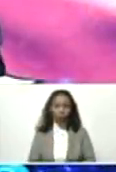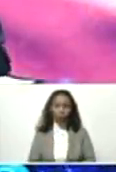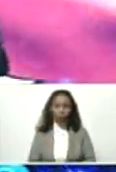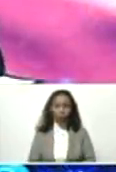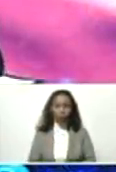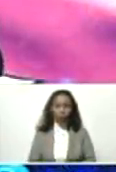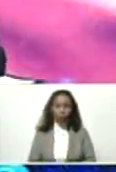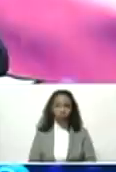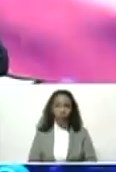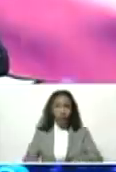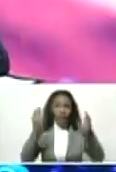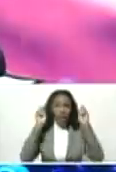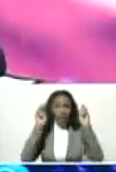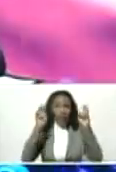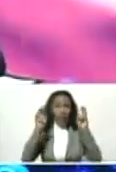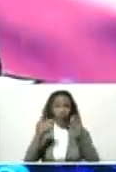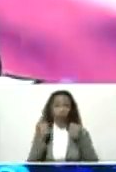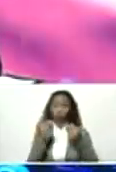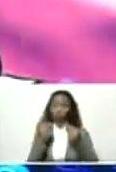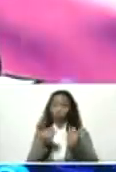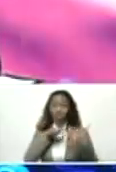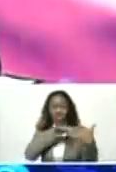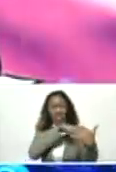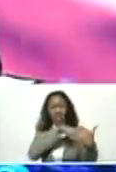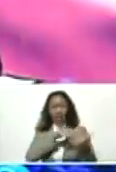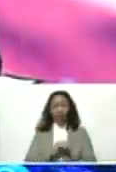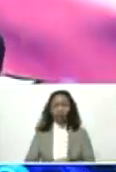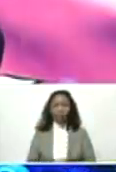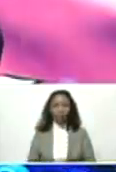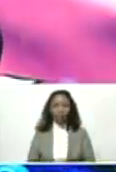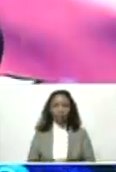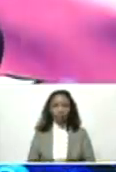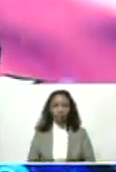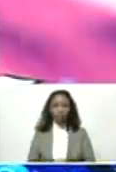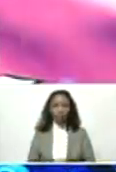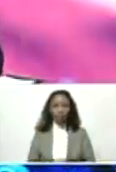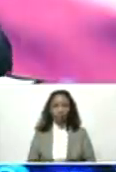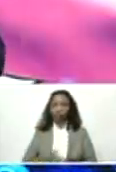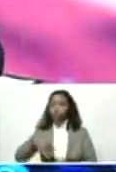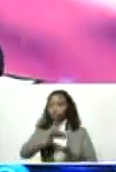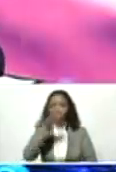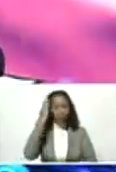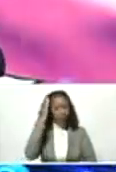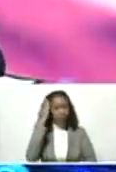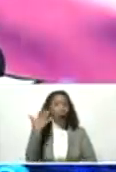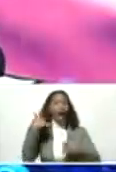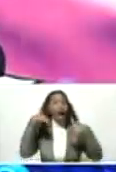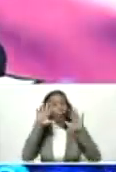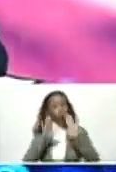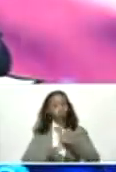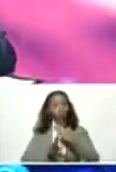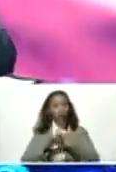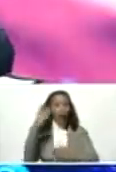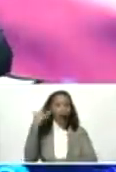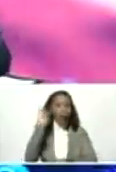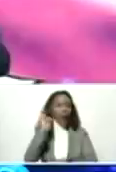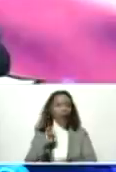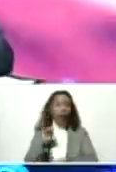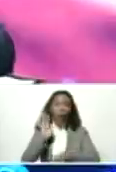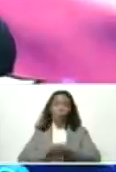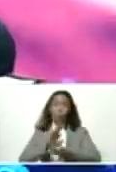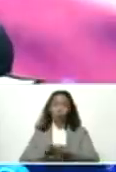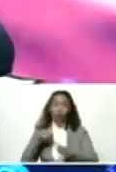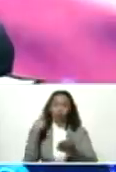en el marco de una economía de guerra, que todos sabemos que aún persiste, porque